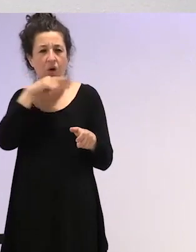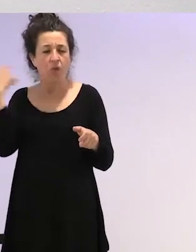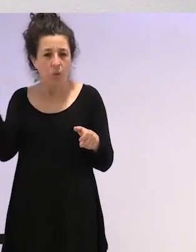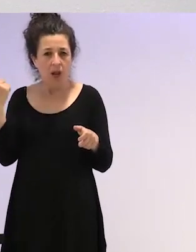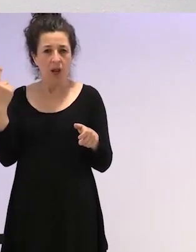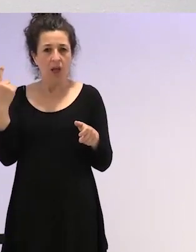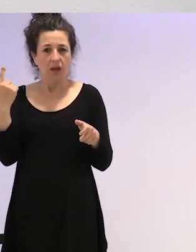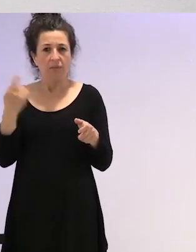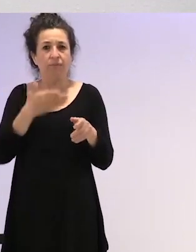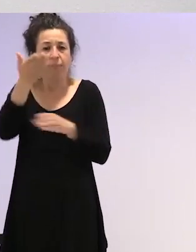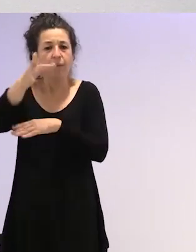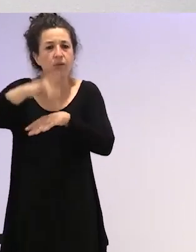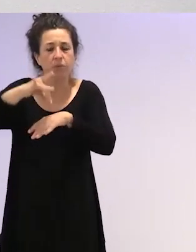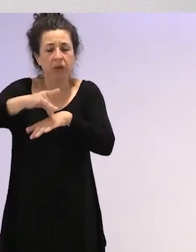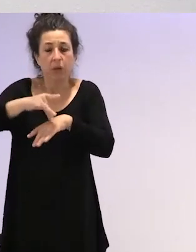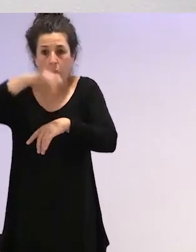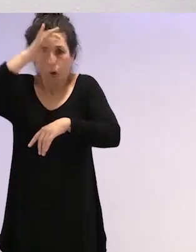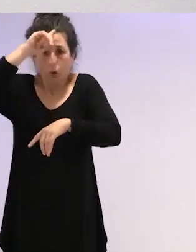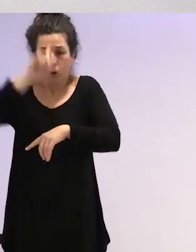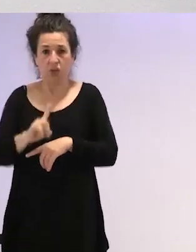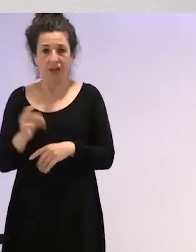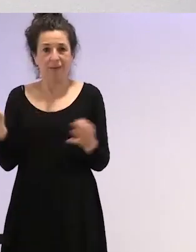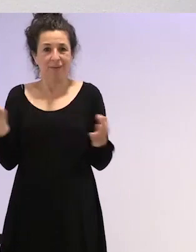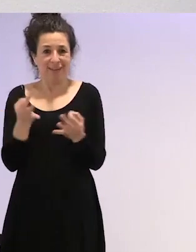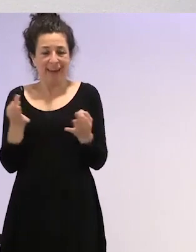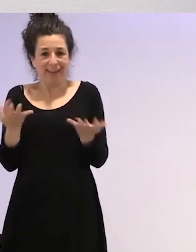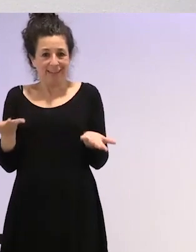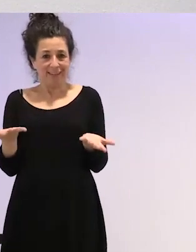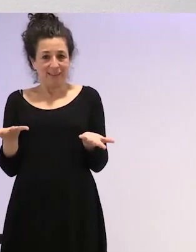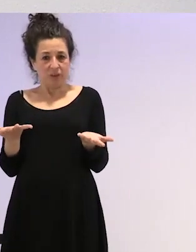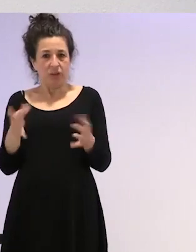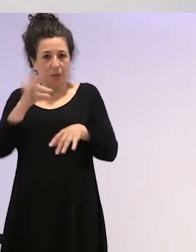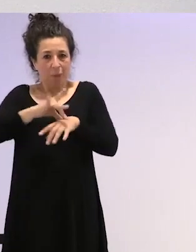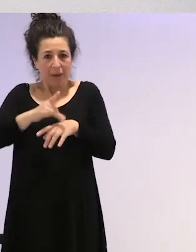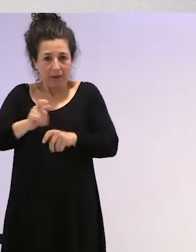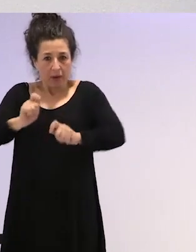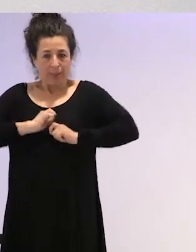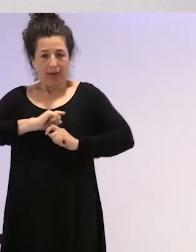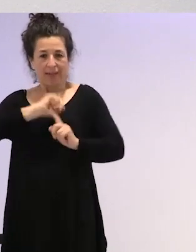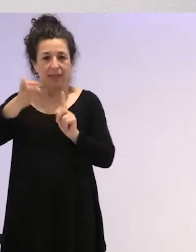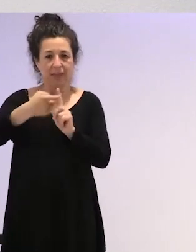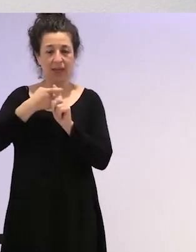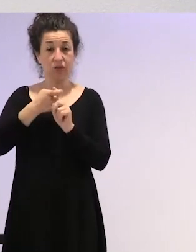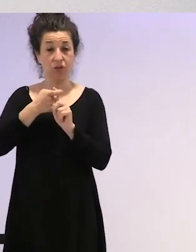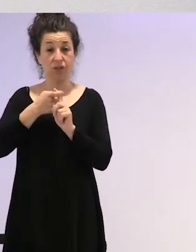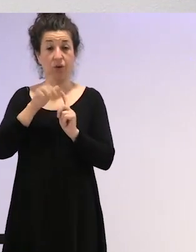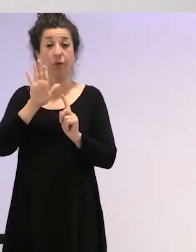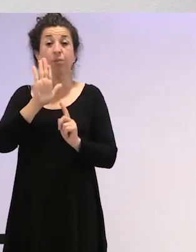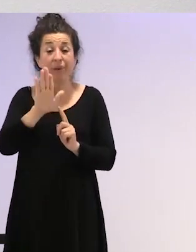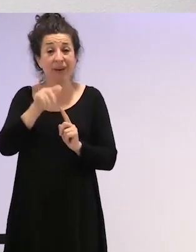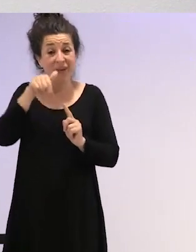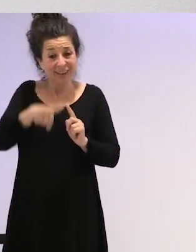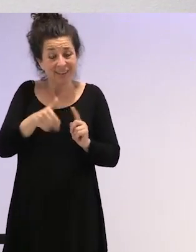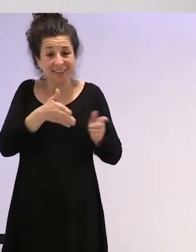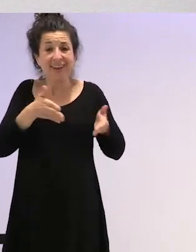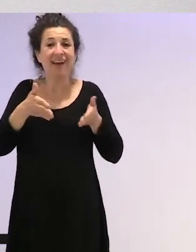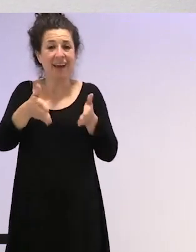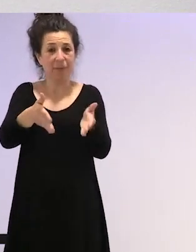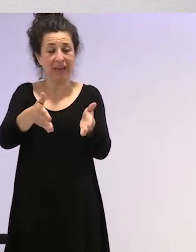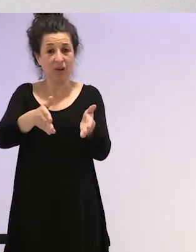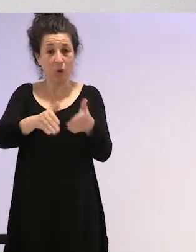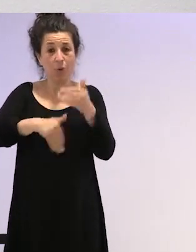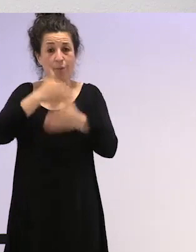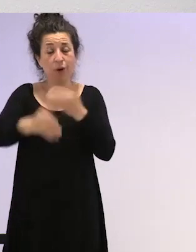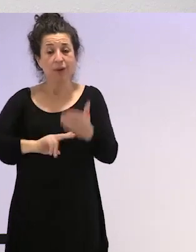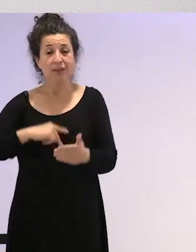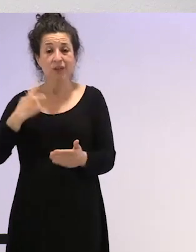idea de lo que es, y dejamos en manos del médico el diagnóstico. Pero en este camino, realmente es un